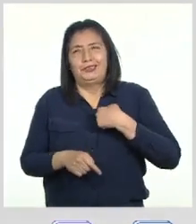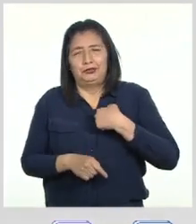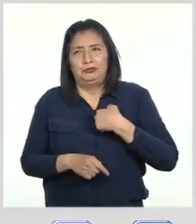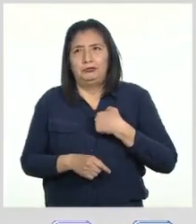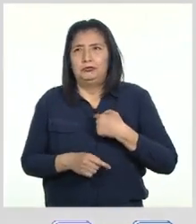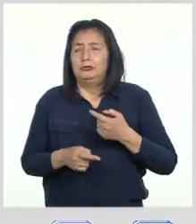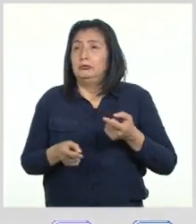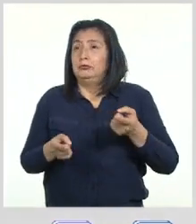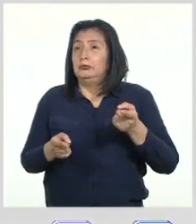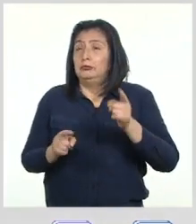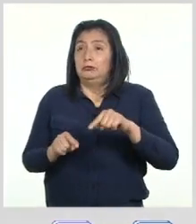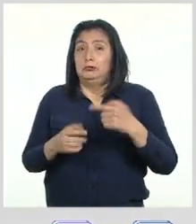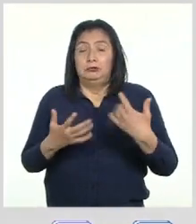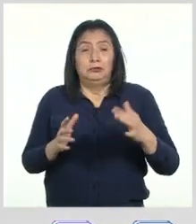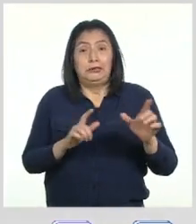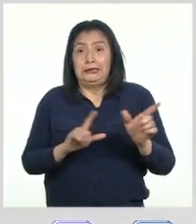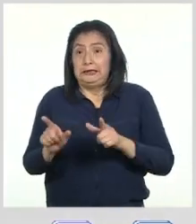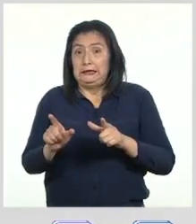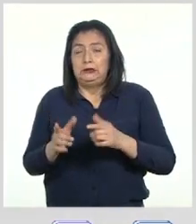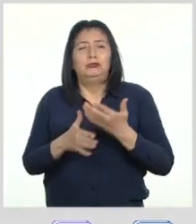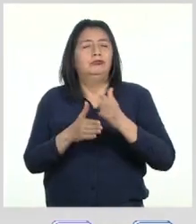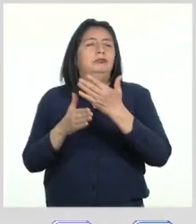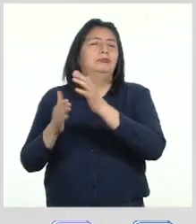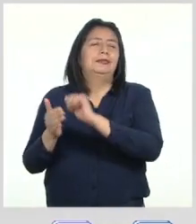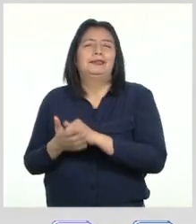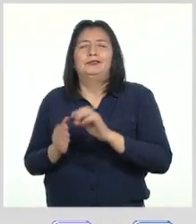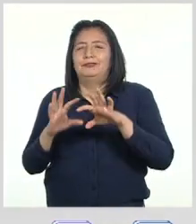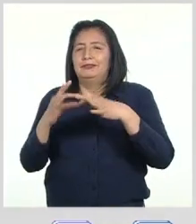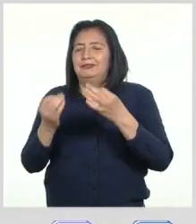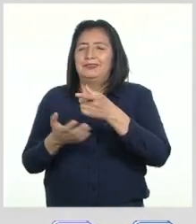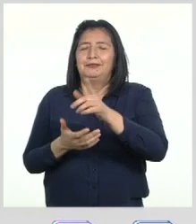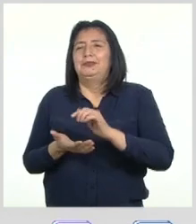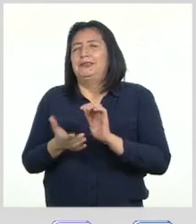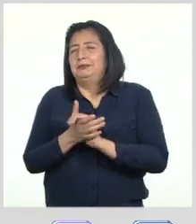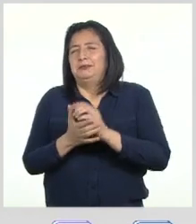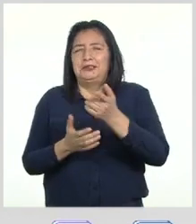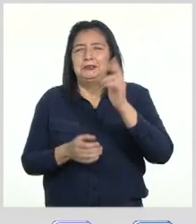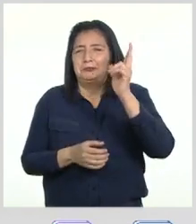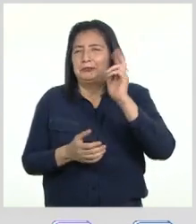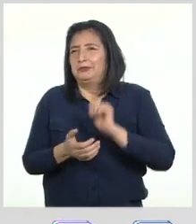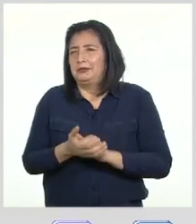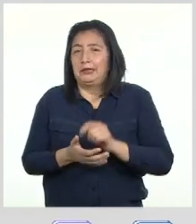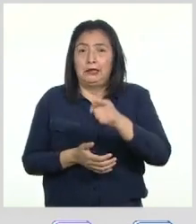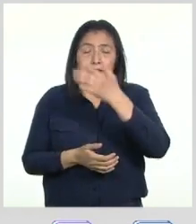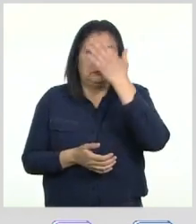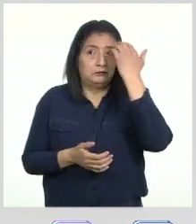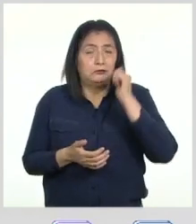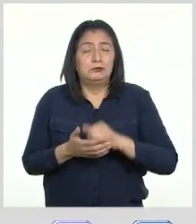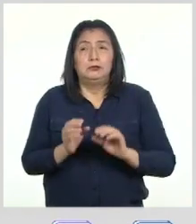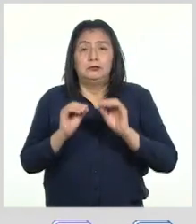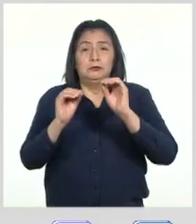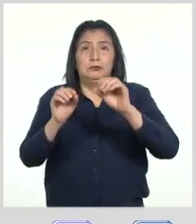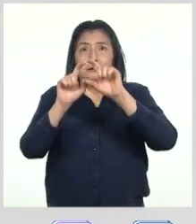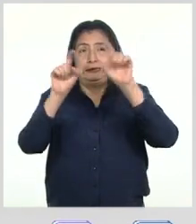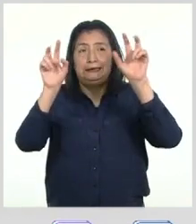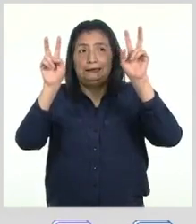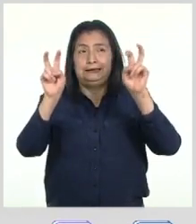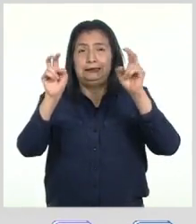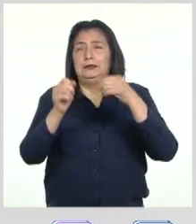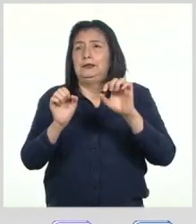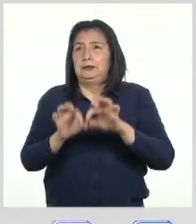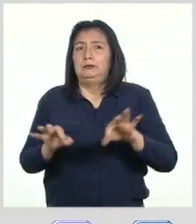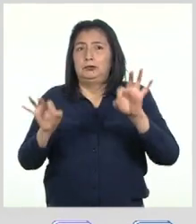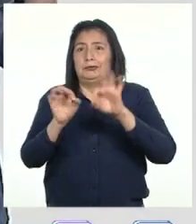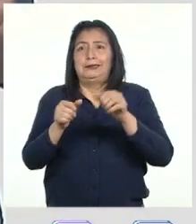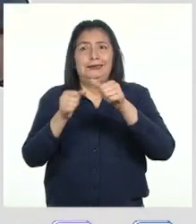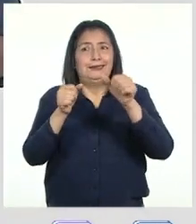Cuando su opinión esté lista, compartanla con sus familiares, compañeros y compañeras y profesores No se olviden de colocar el título, importante,